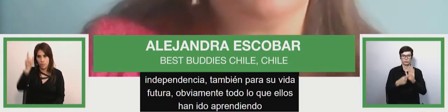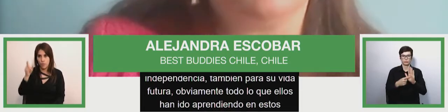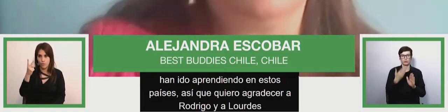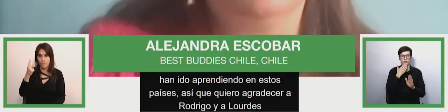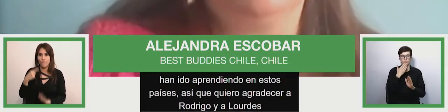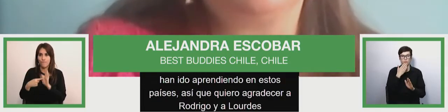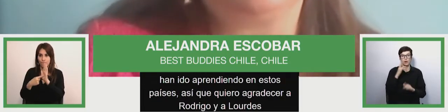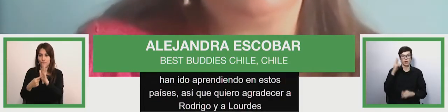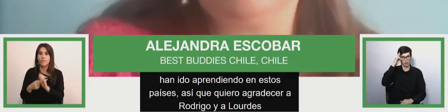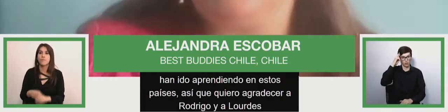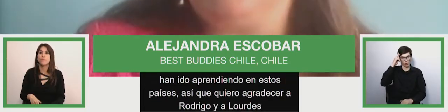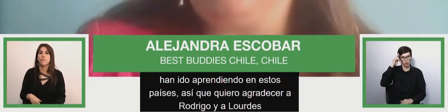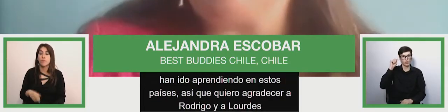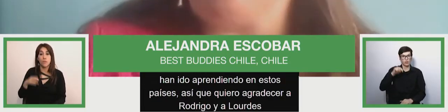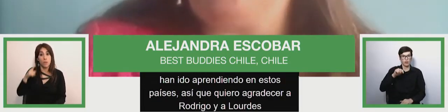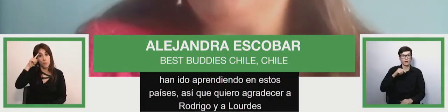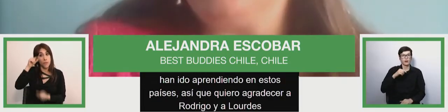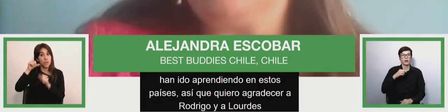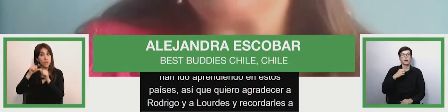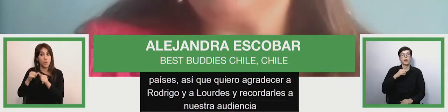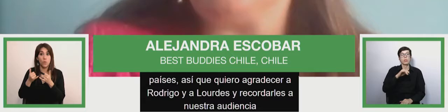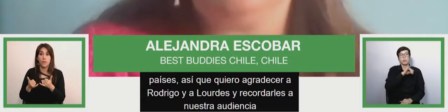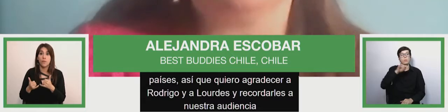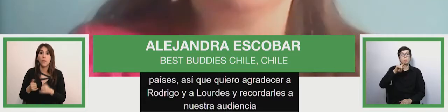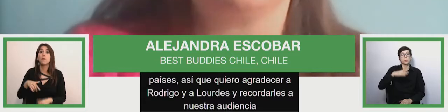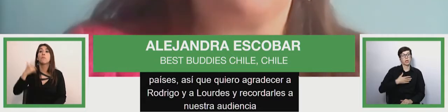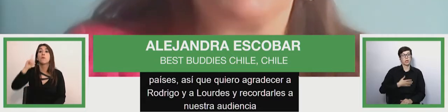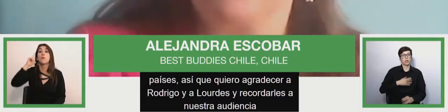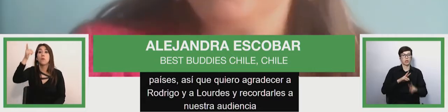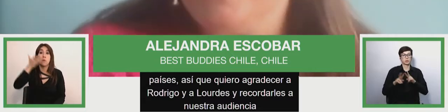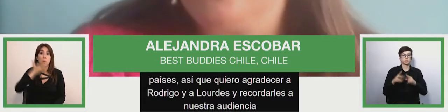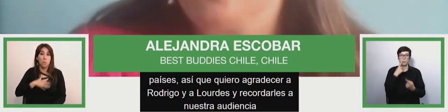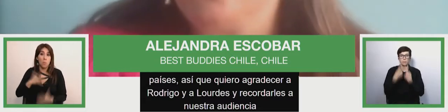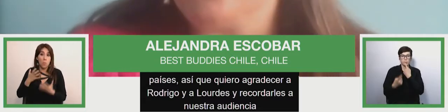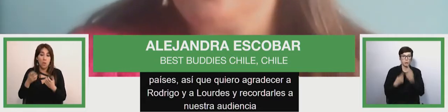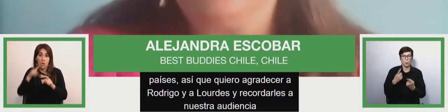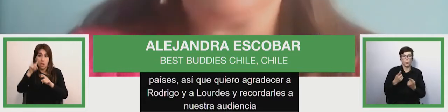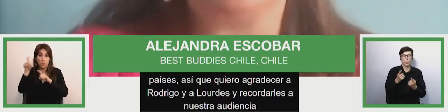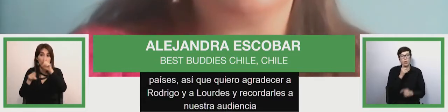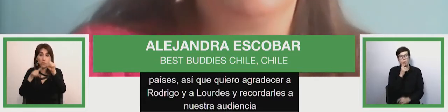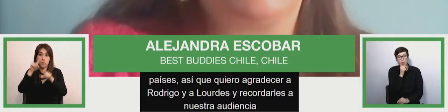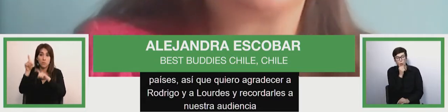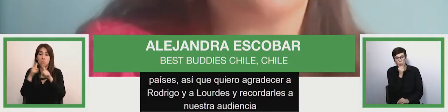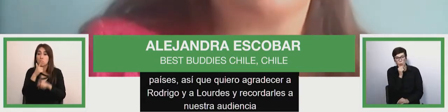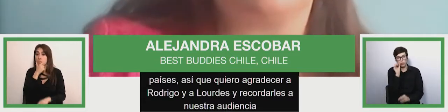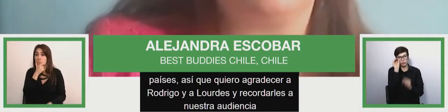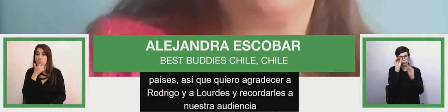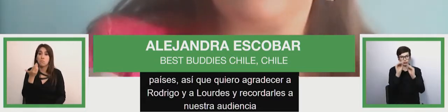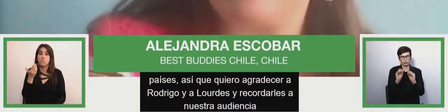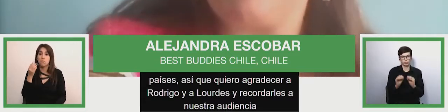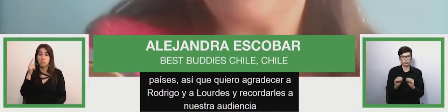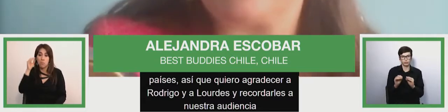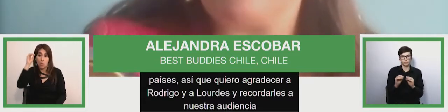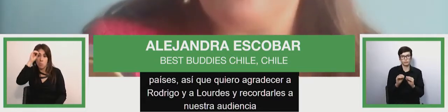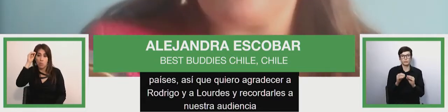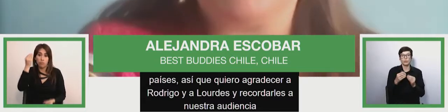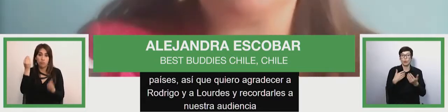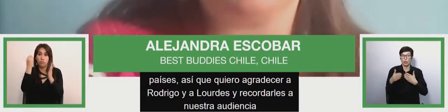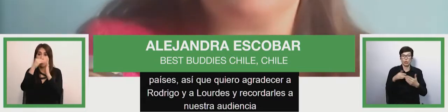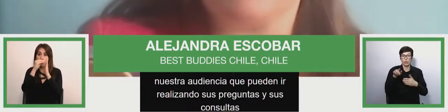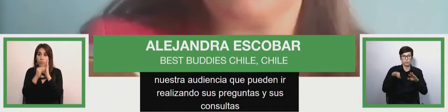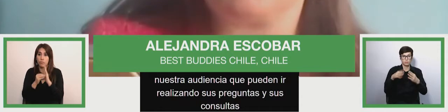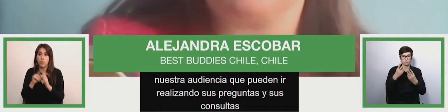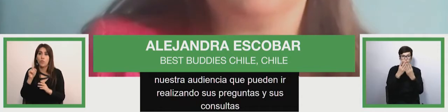audiencia que pueden ir realizando sus preguntas y sus consultas a través de la plataforma